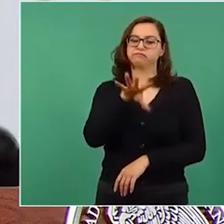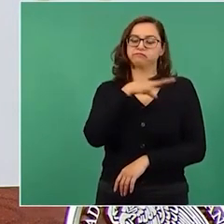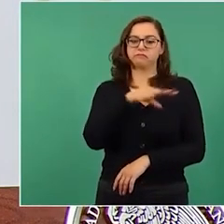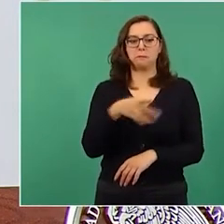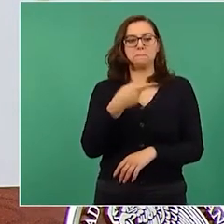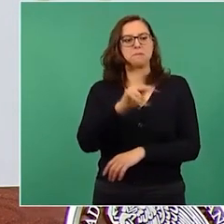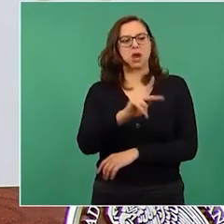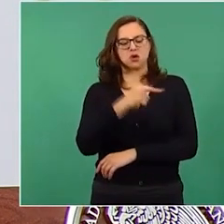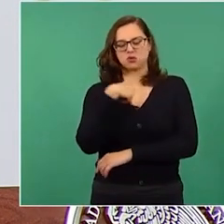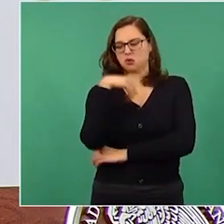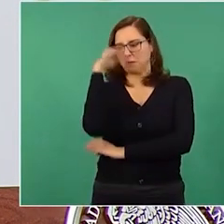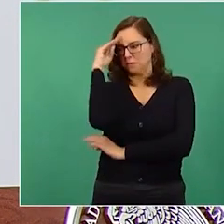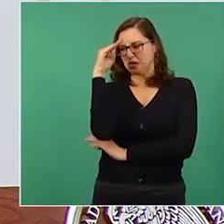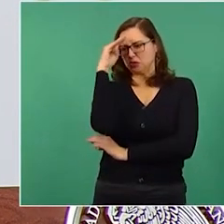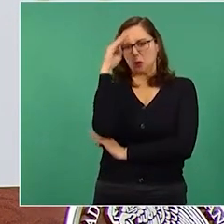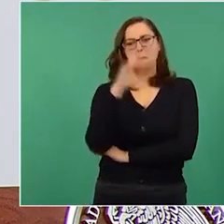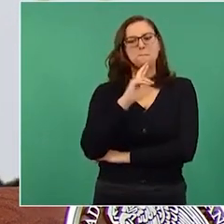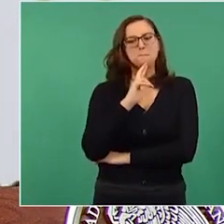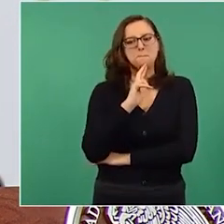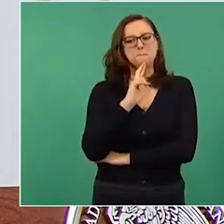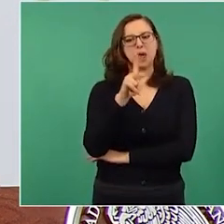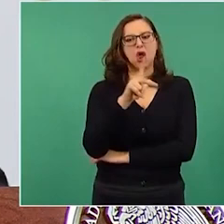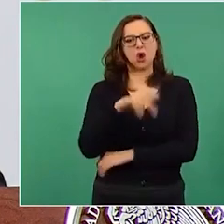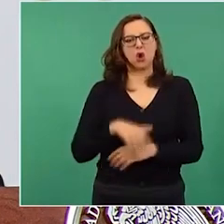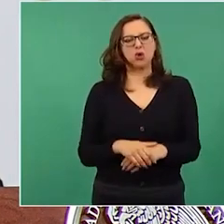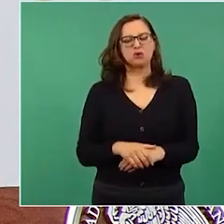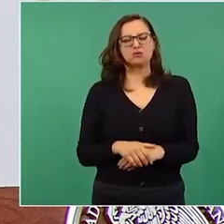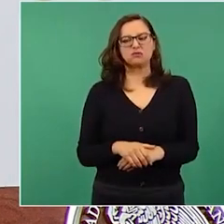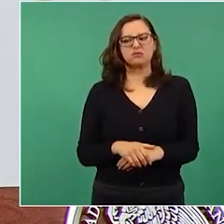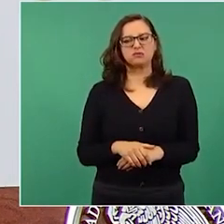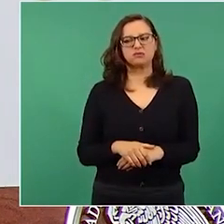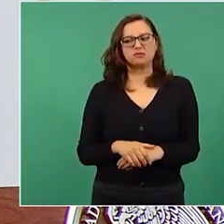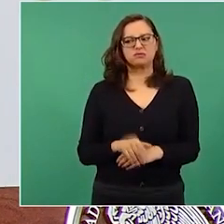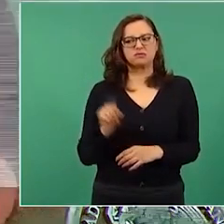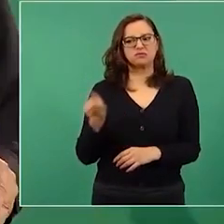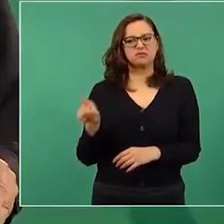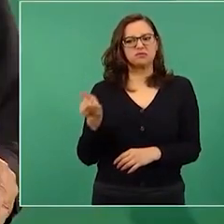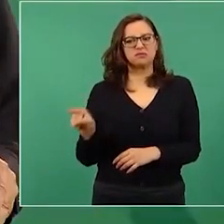pero me molesta más la hipocresía,